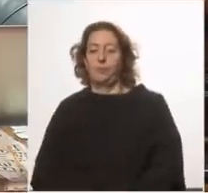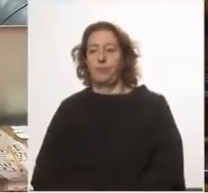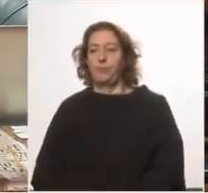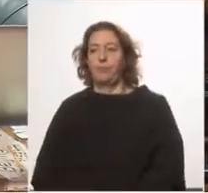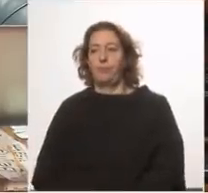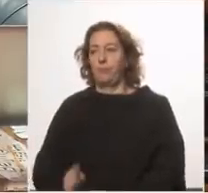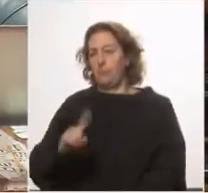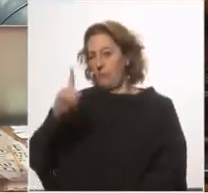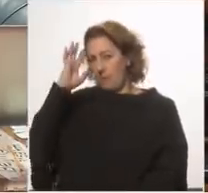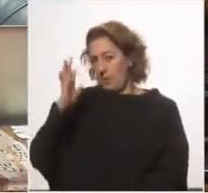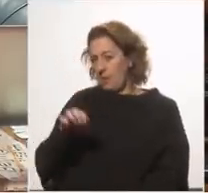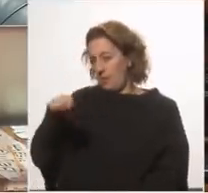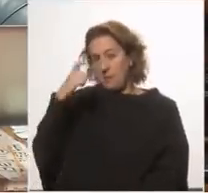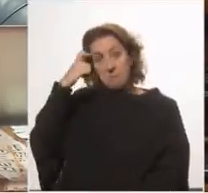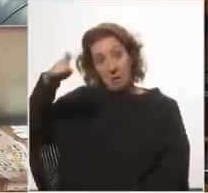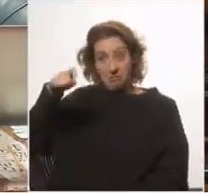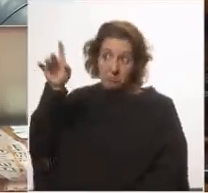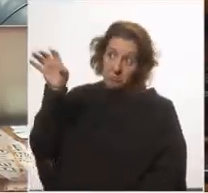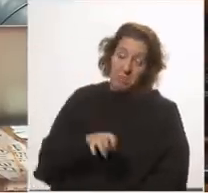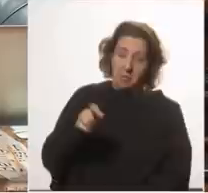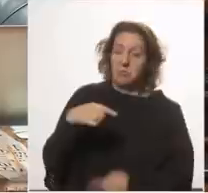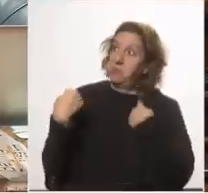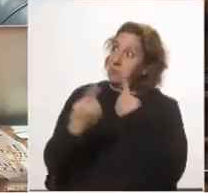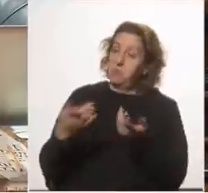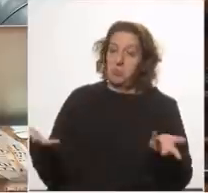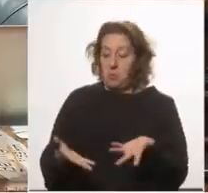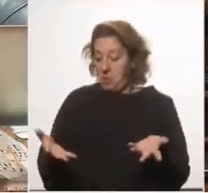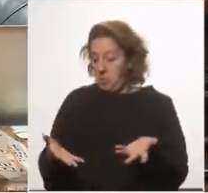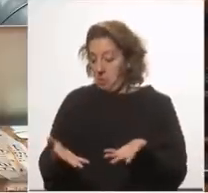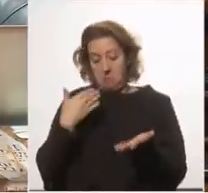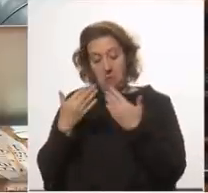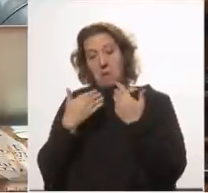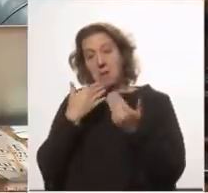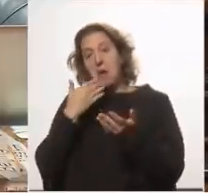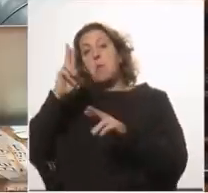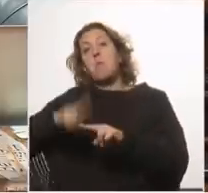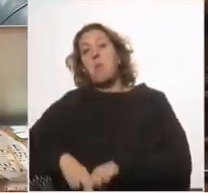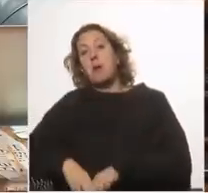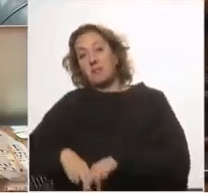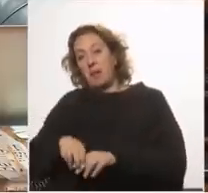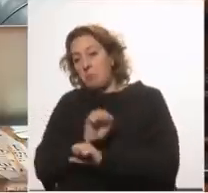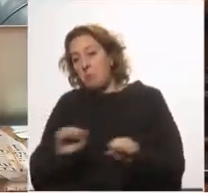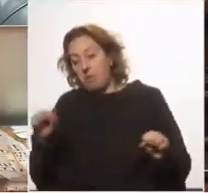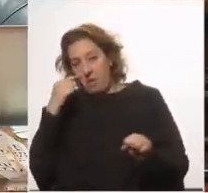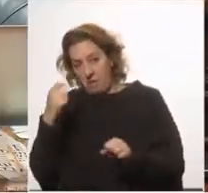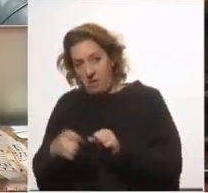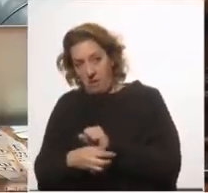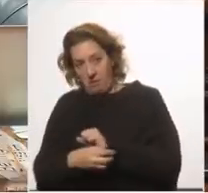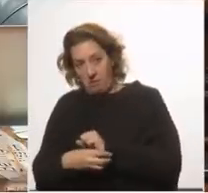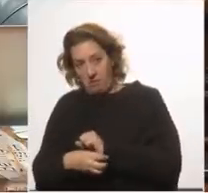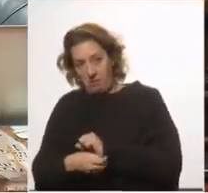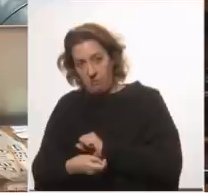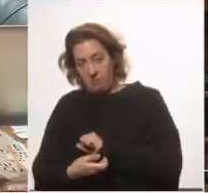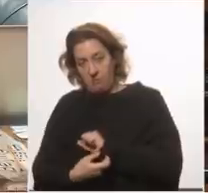no se crean que este es un invento que trajimos nosotros ahora para hablar de la muerte evitable en la pandemia porque además